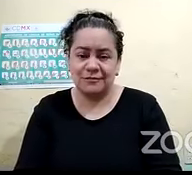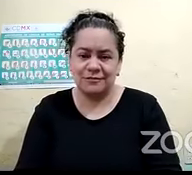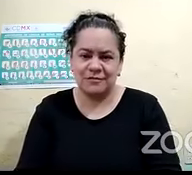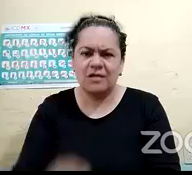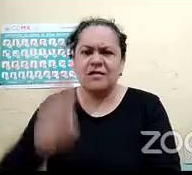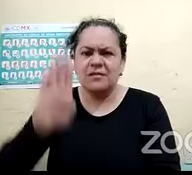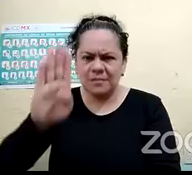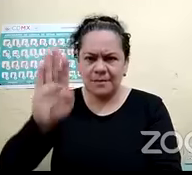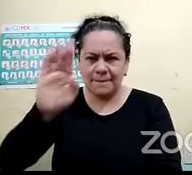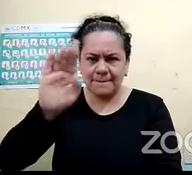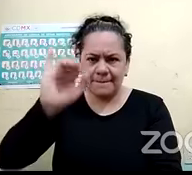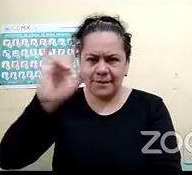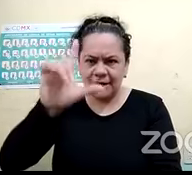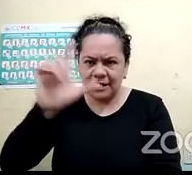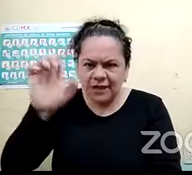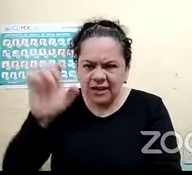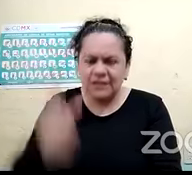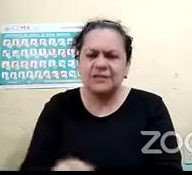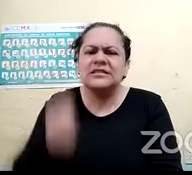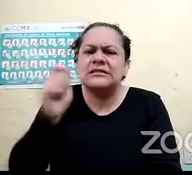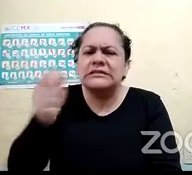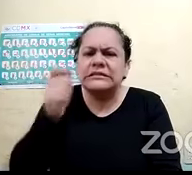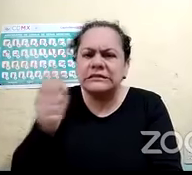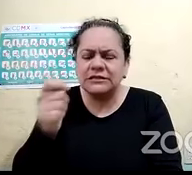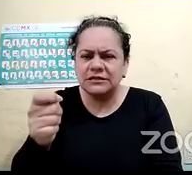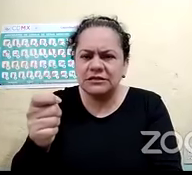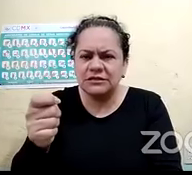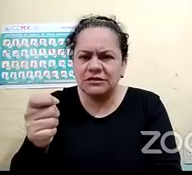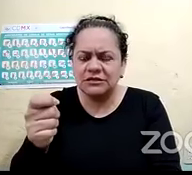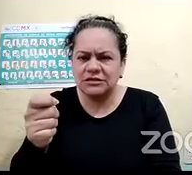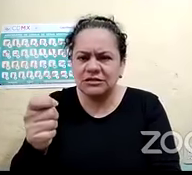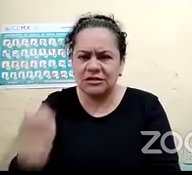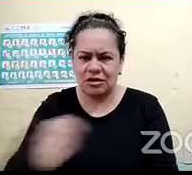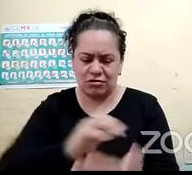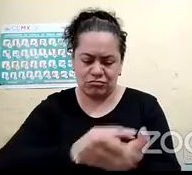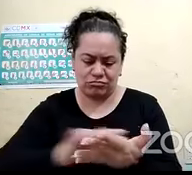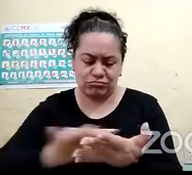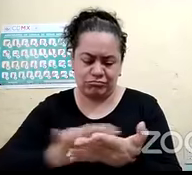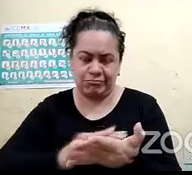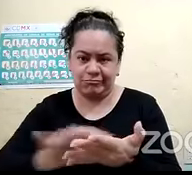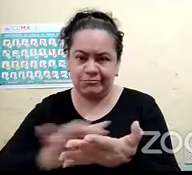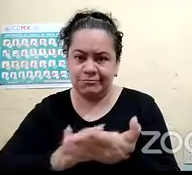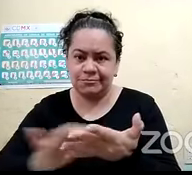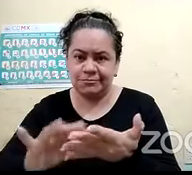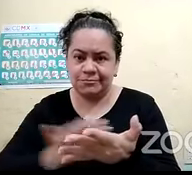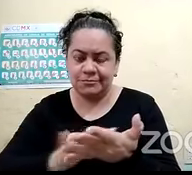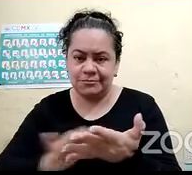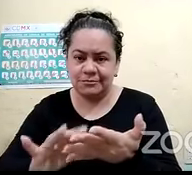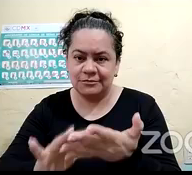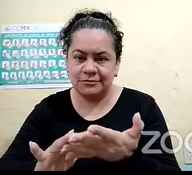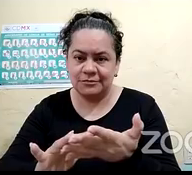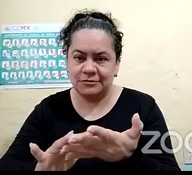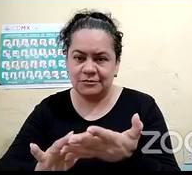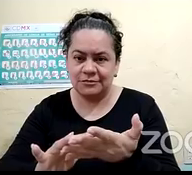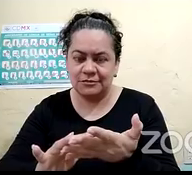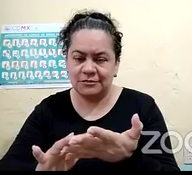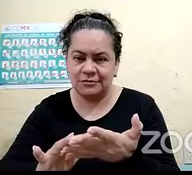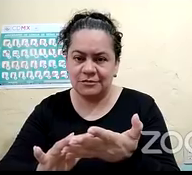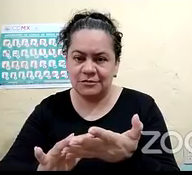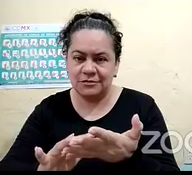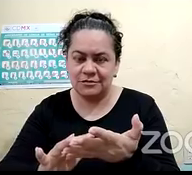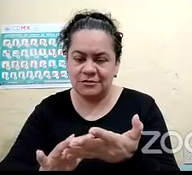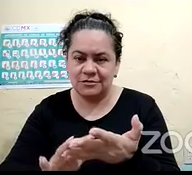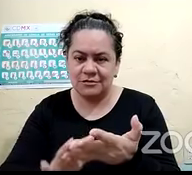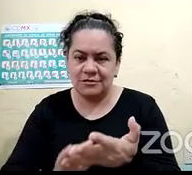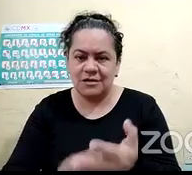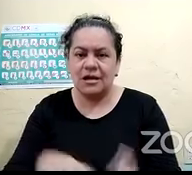sistema de lectoescritura en relieve originalmente realizado o inventado para personas